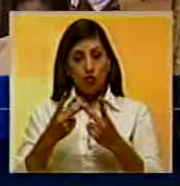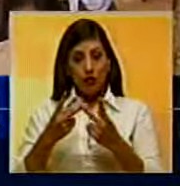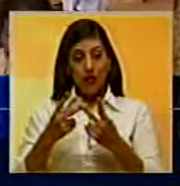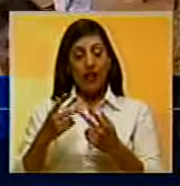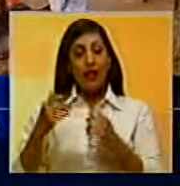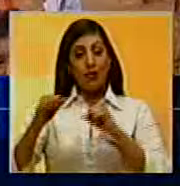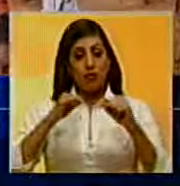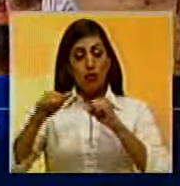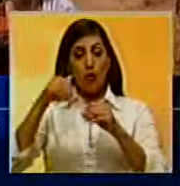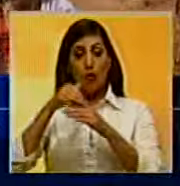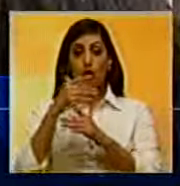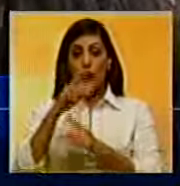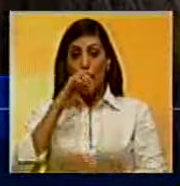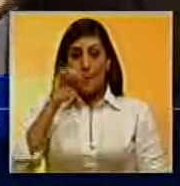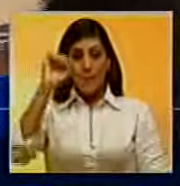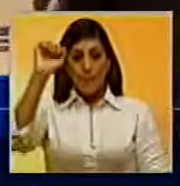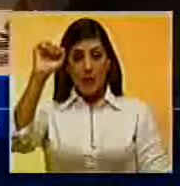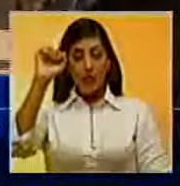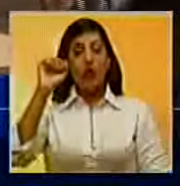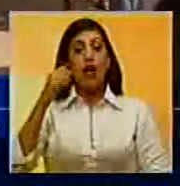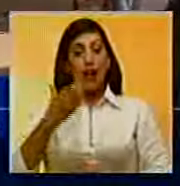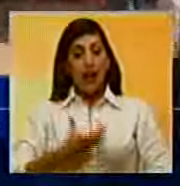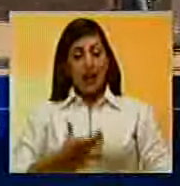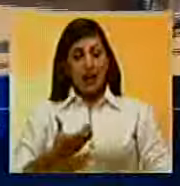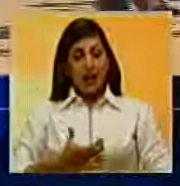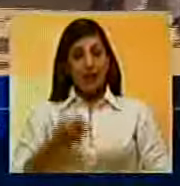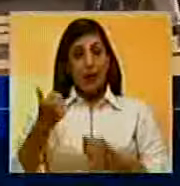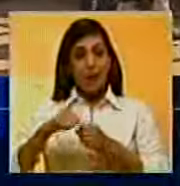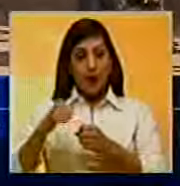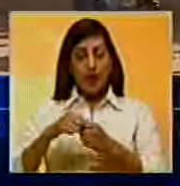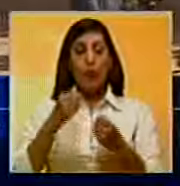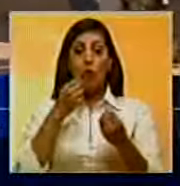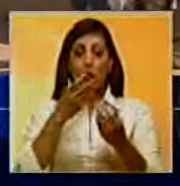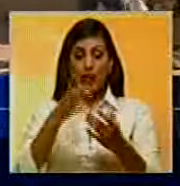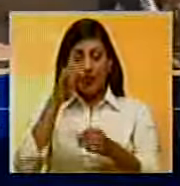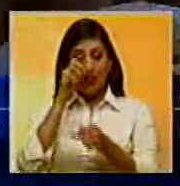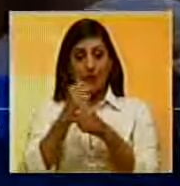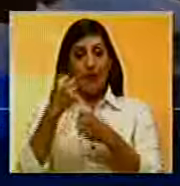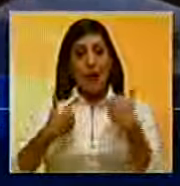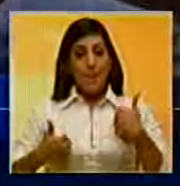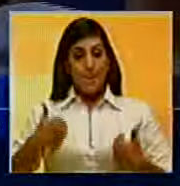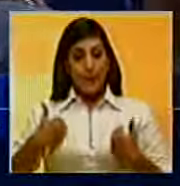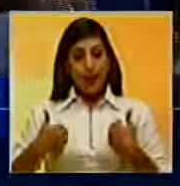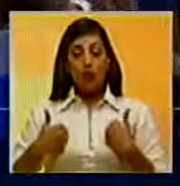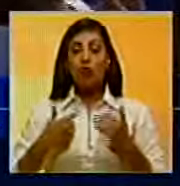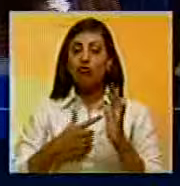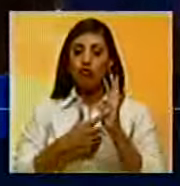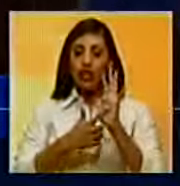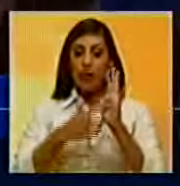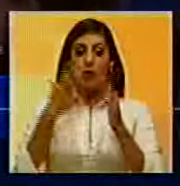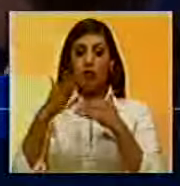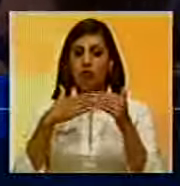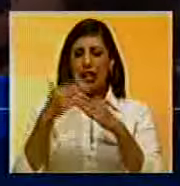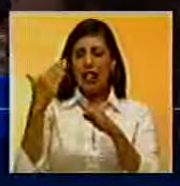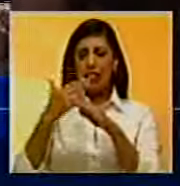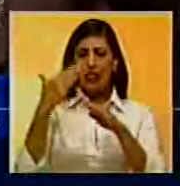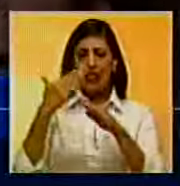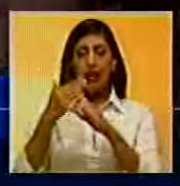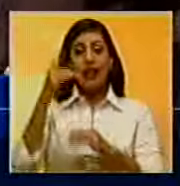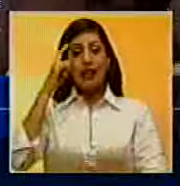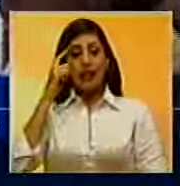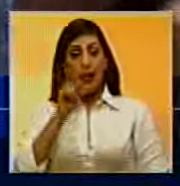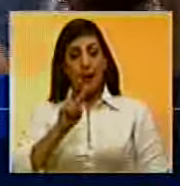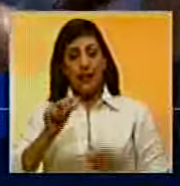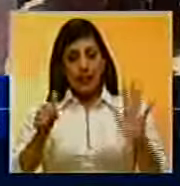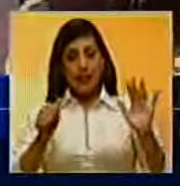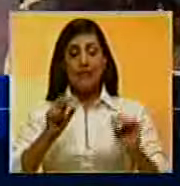para activar el referendo revocatorio, la alcaldesa de Maracaibo destacó que la jornada de este miércoles demostró que a pesar de las trabas, los días